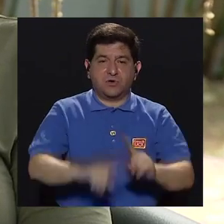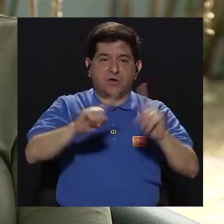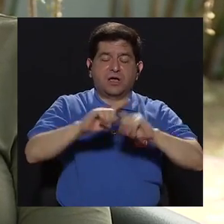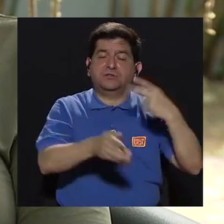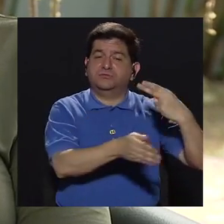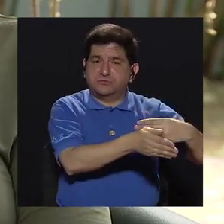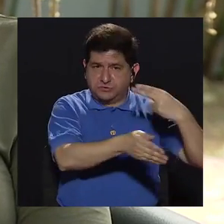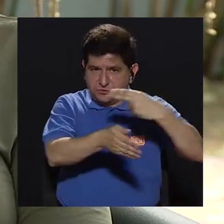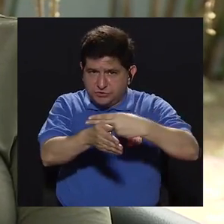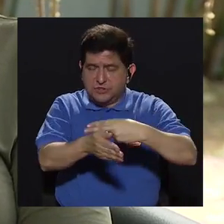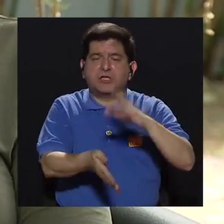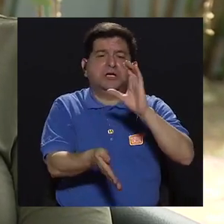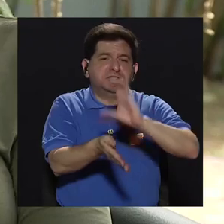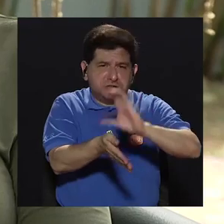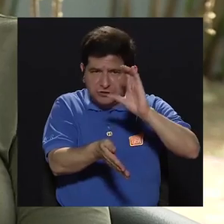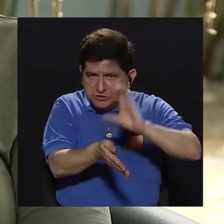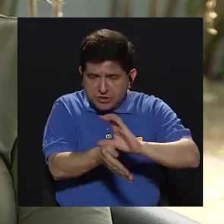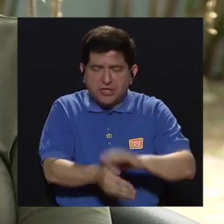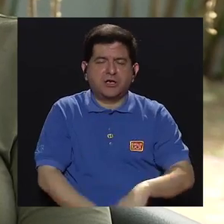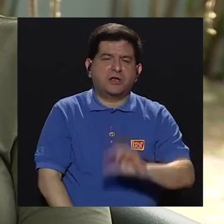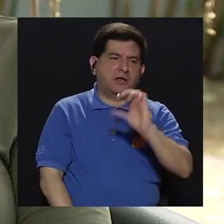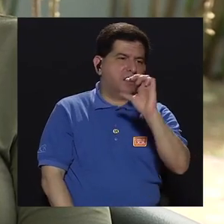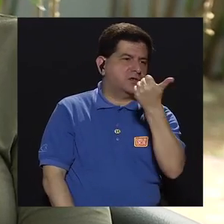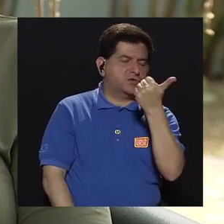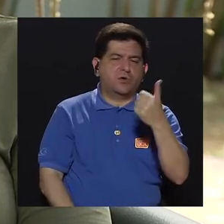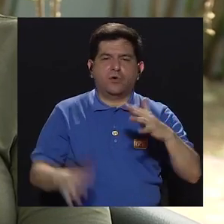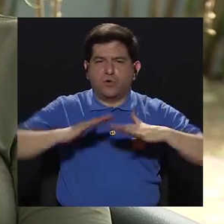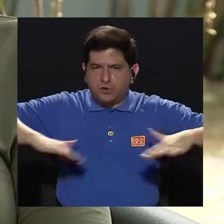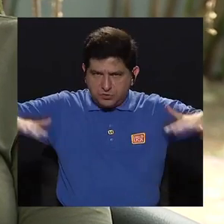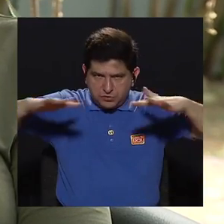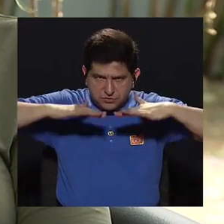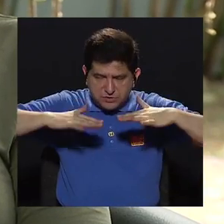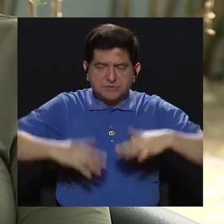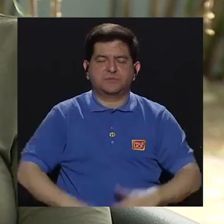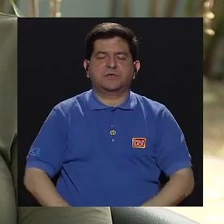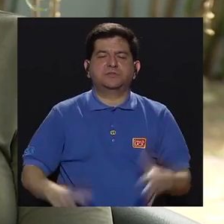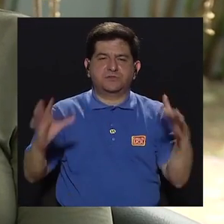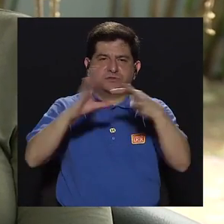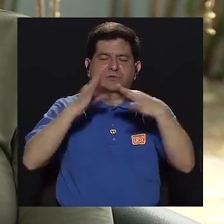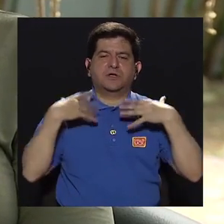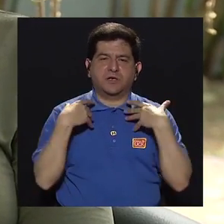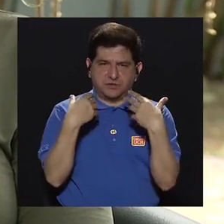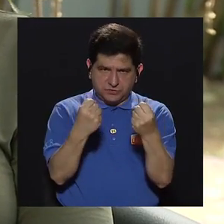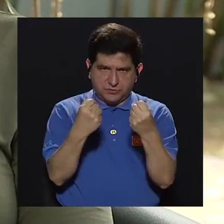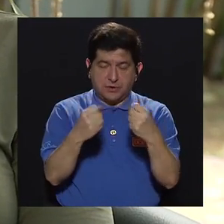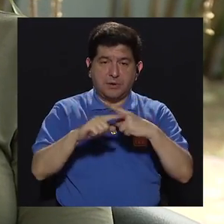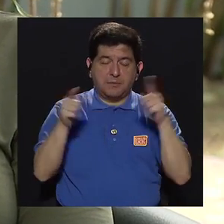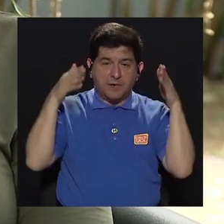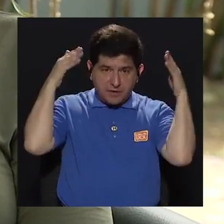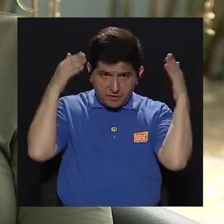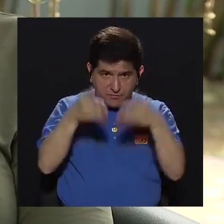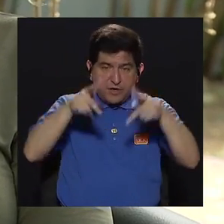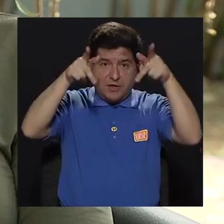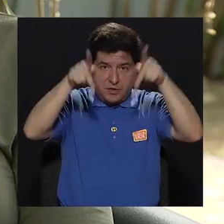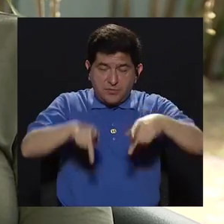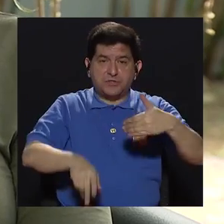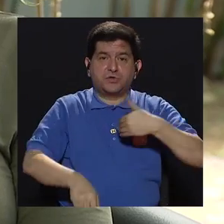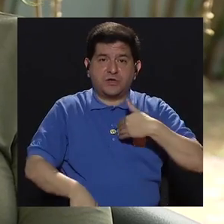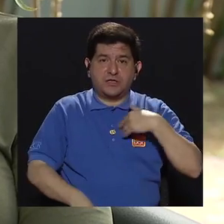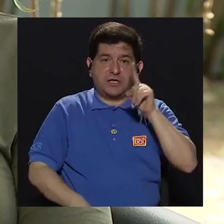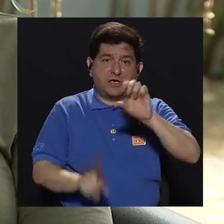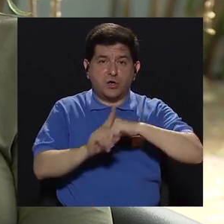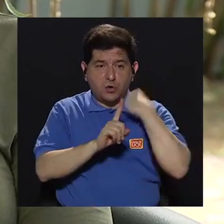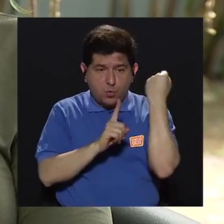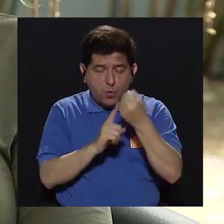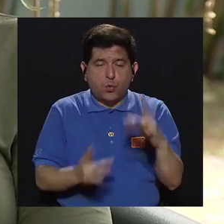centros hospitalarios, en clínicas y en otros ámbitos de la salud, pero he enfocado esto a la persona que tiene